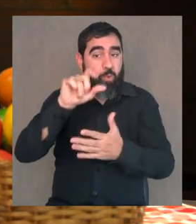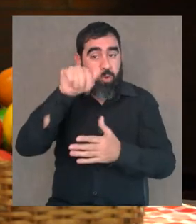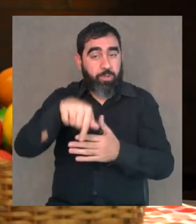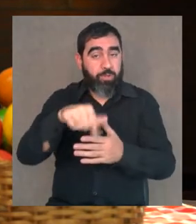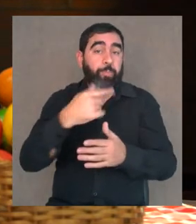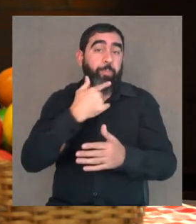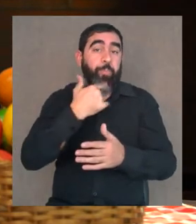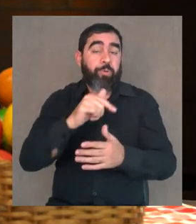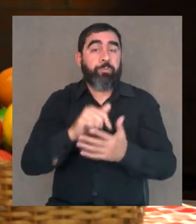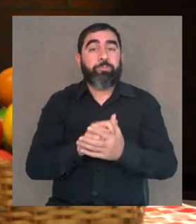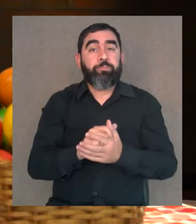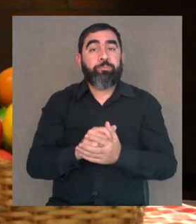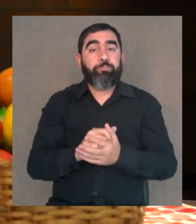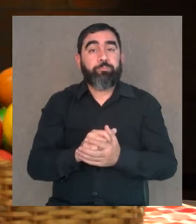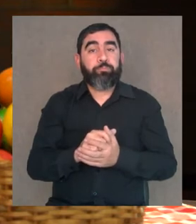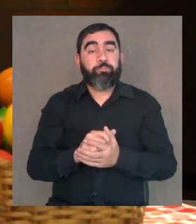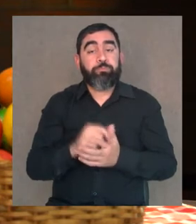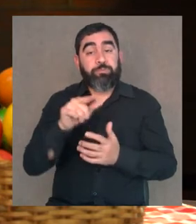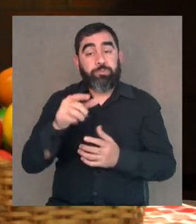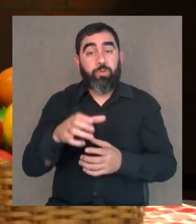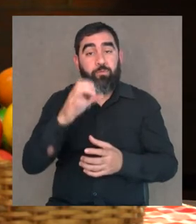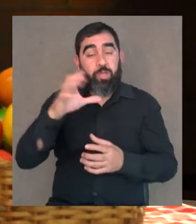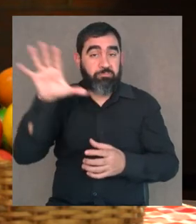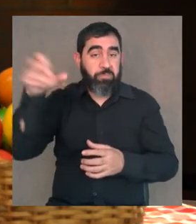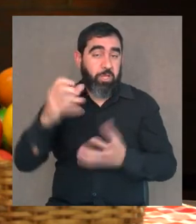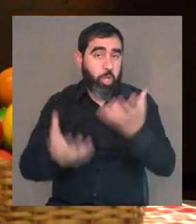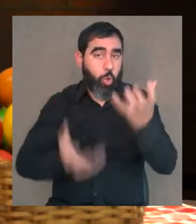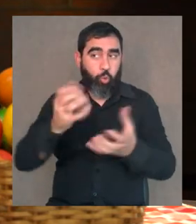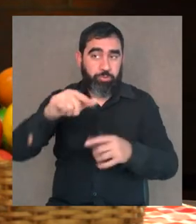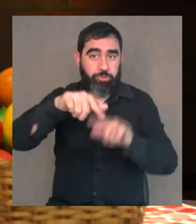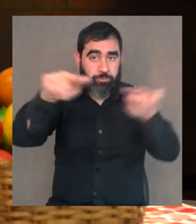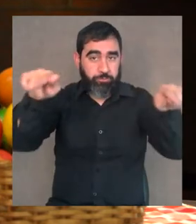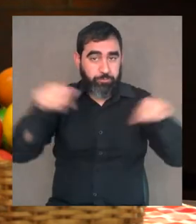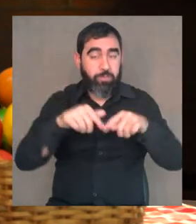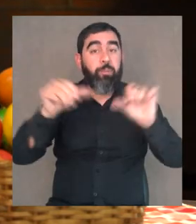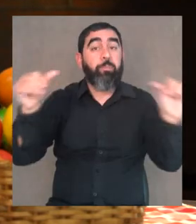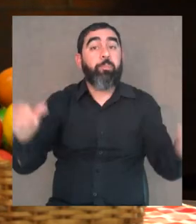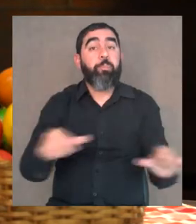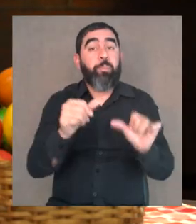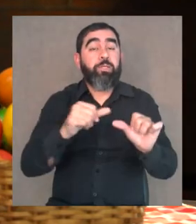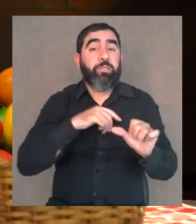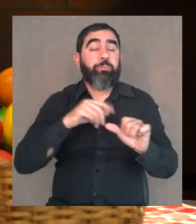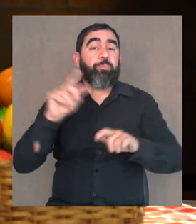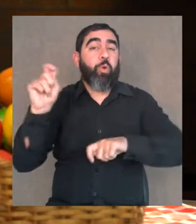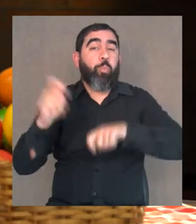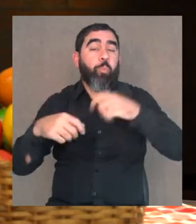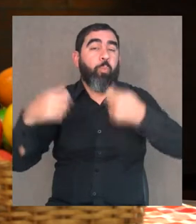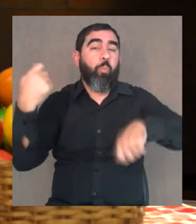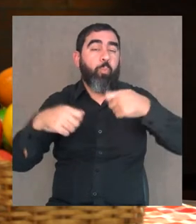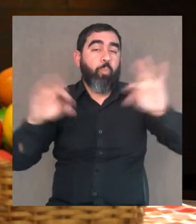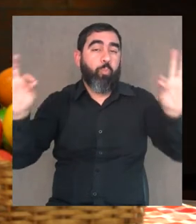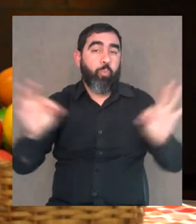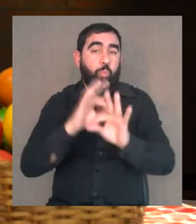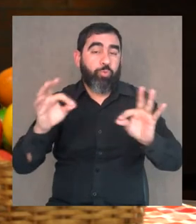agua que está acá? Por ejemplo, agarré estos vasos de la cocina para hacer como una especie de batería, como